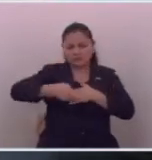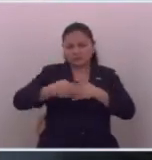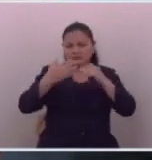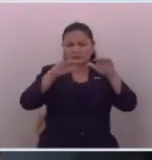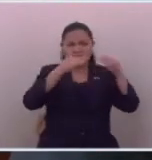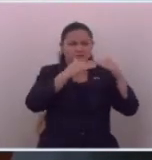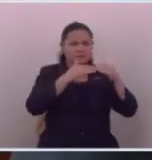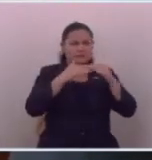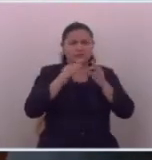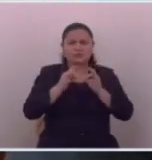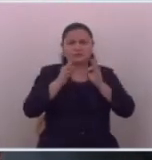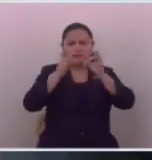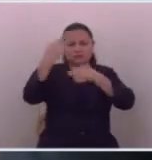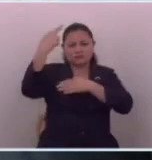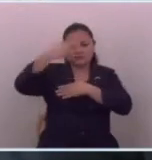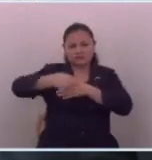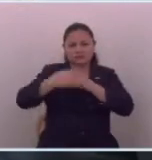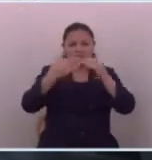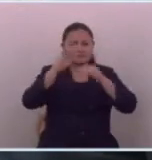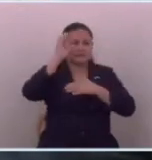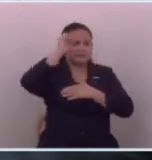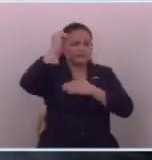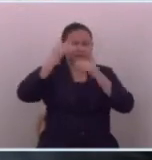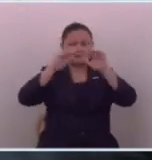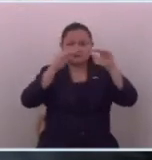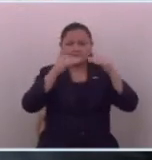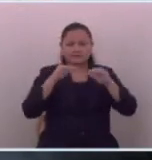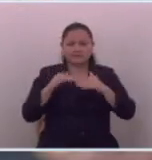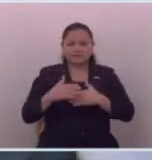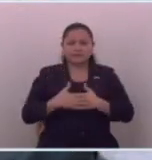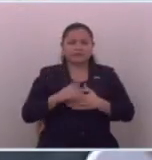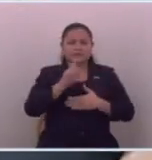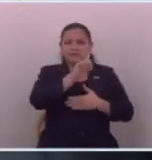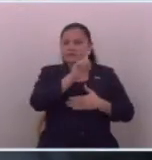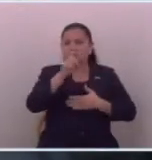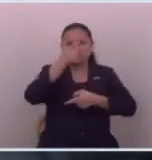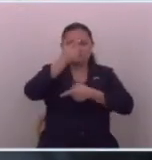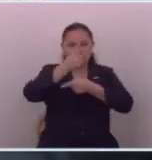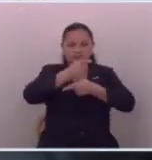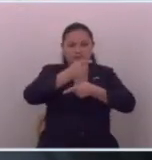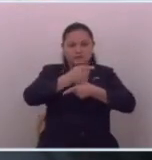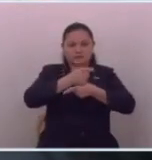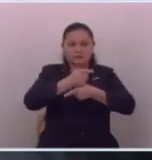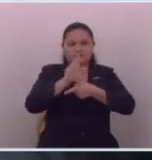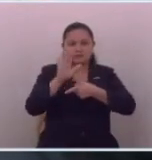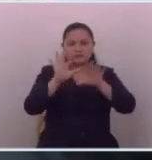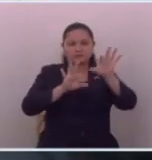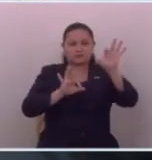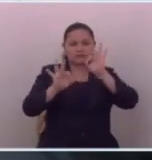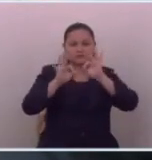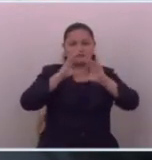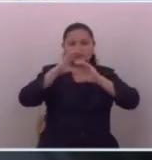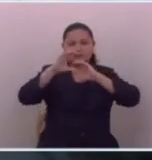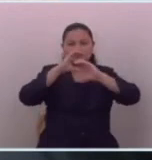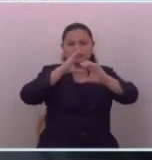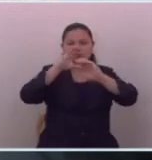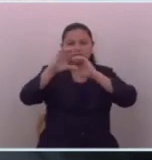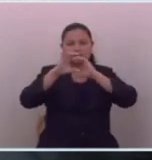multiforme con múltiples puntos de vista pero no es correcto que algunos medios